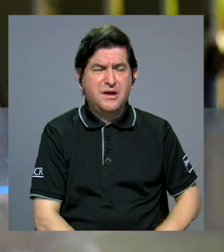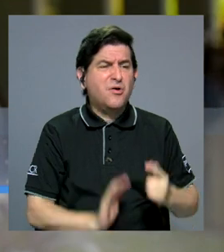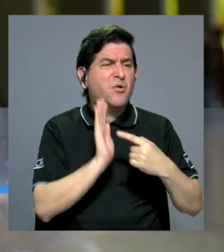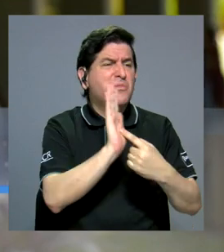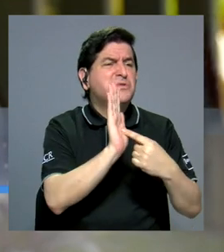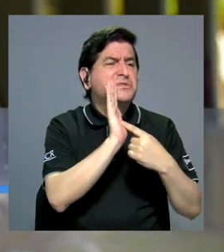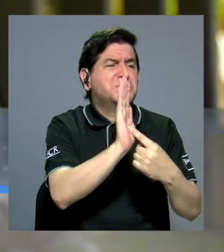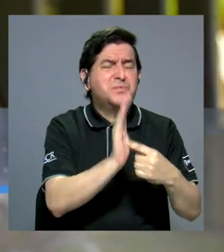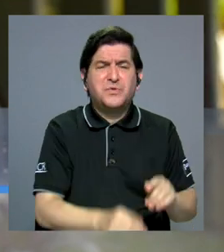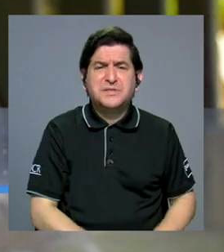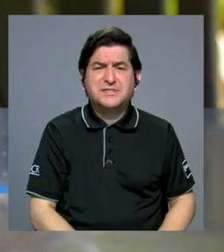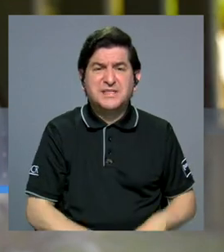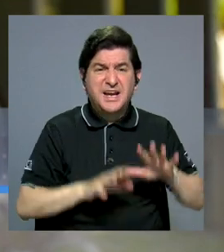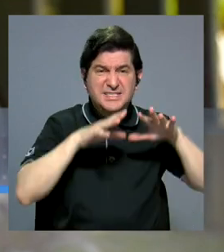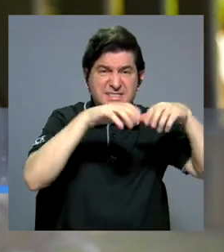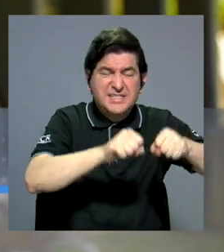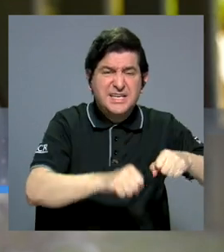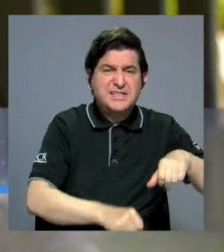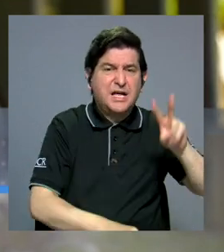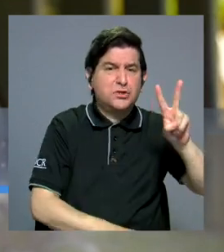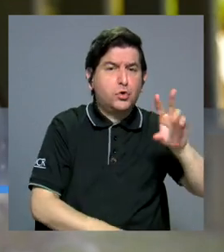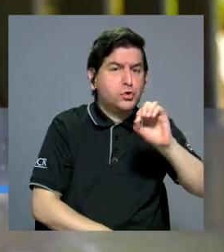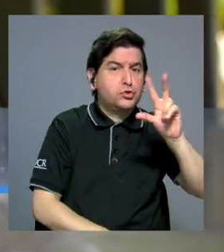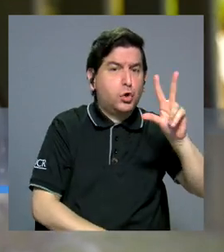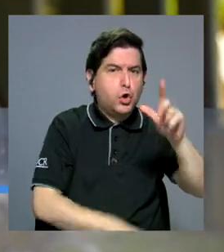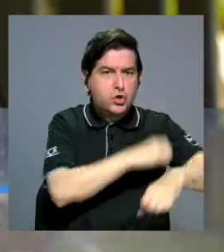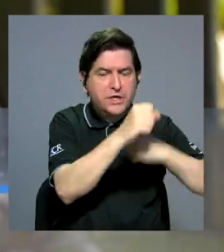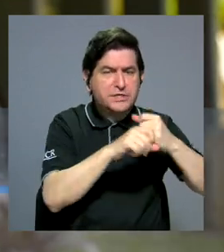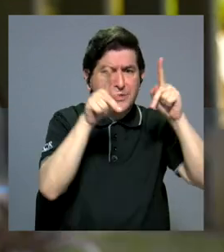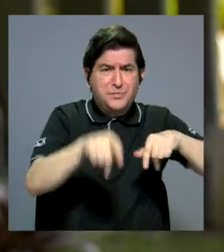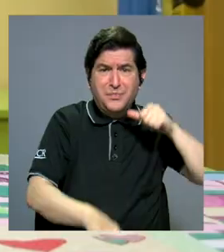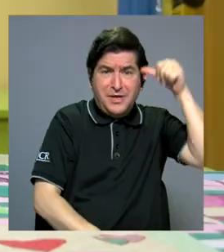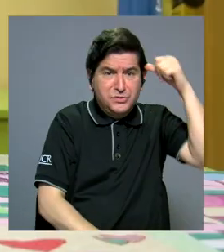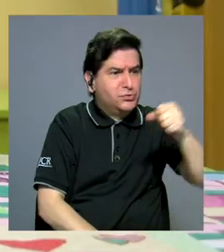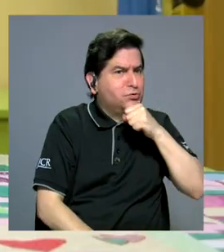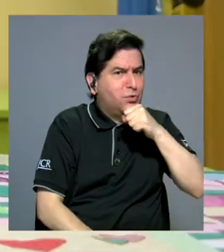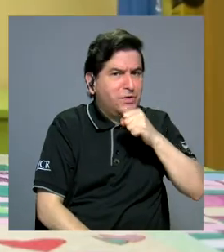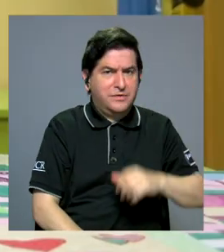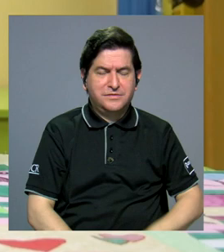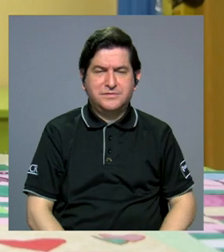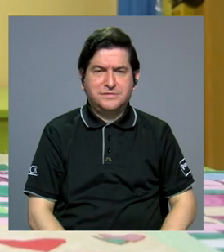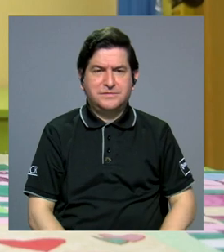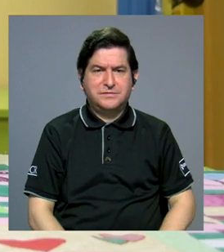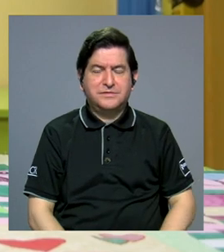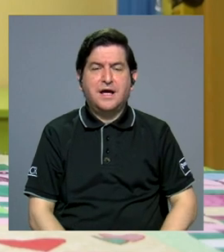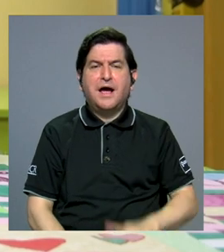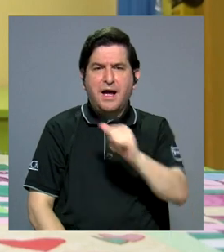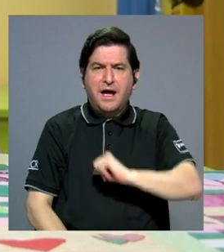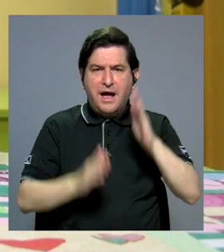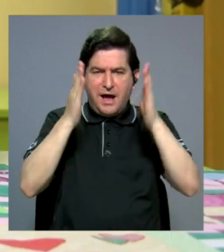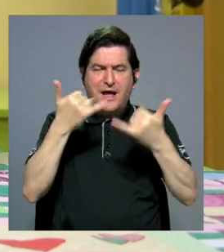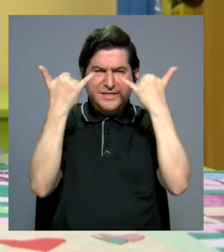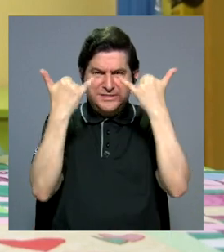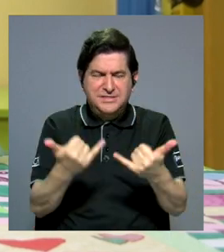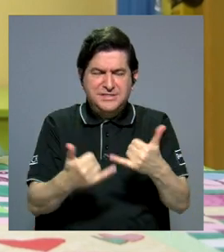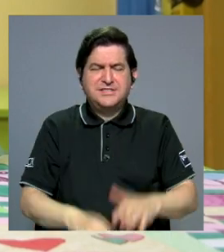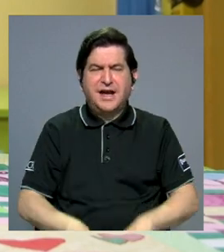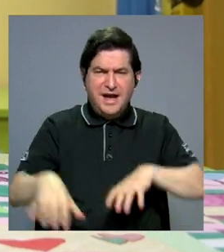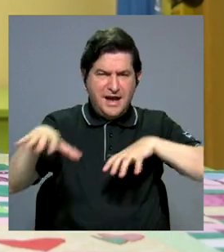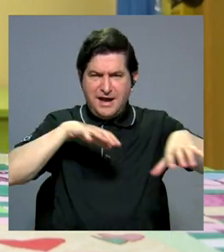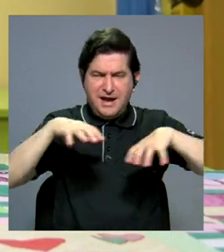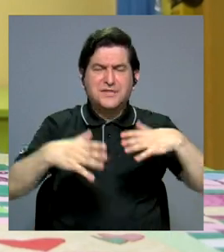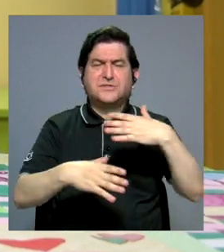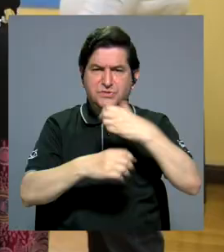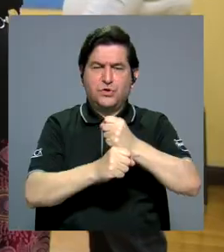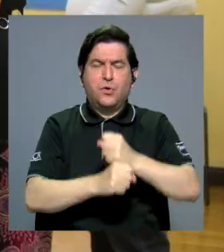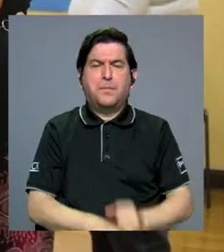pasado que las citas están a dos y tres años para personas adultos mayores. Según el decano, las autoridades deben ya tomar cartas en el